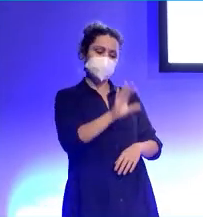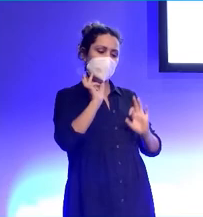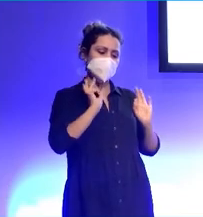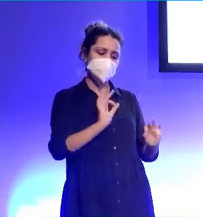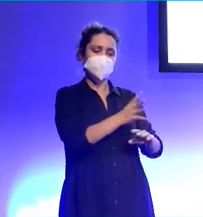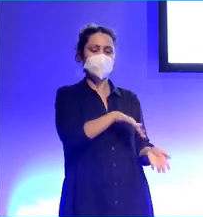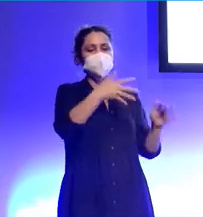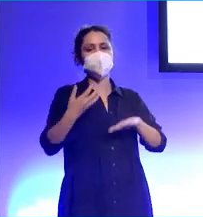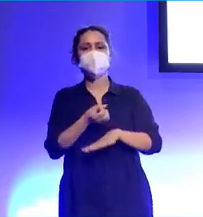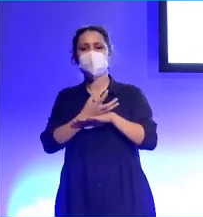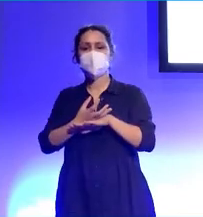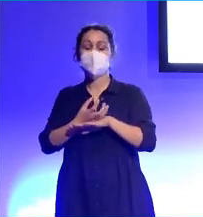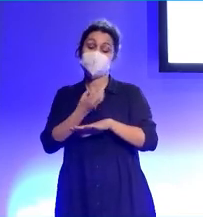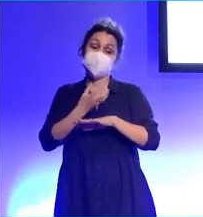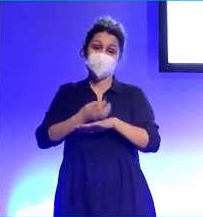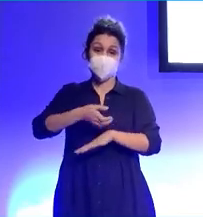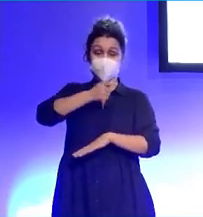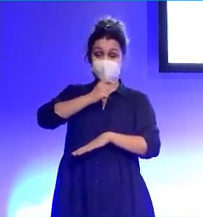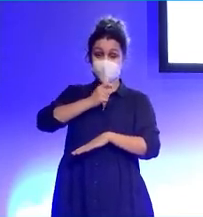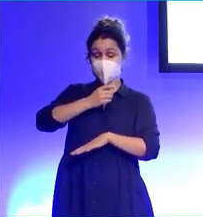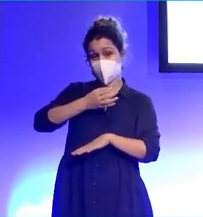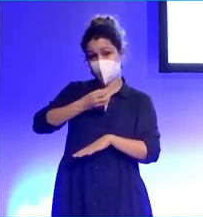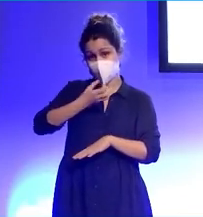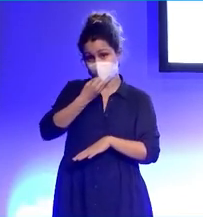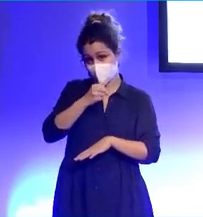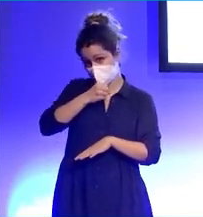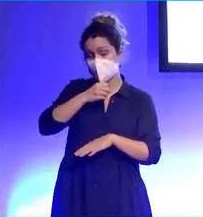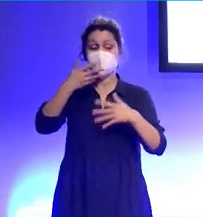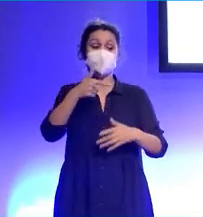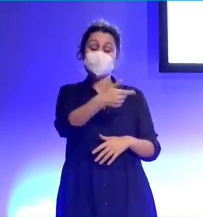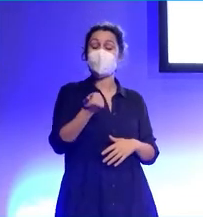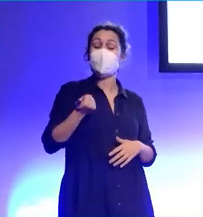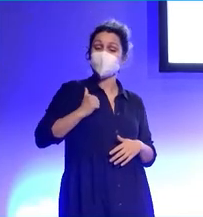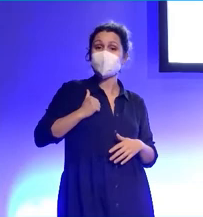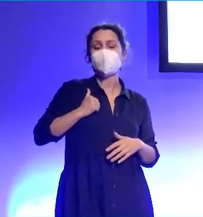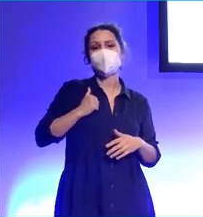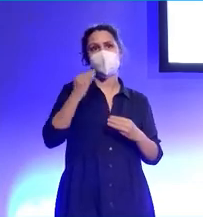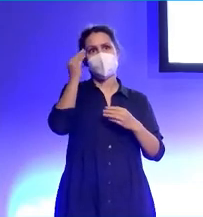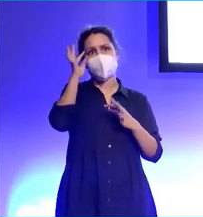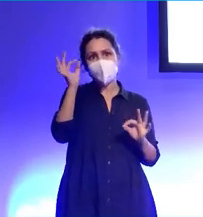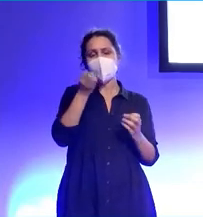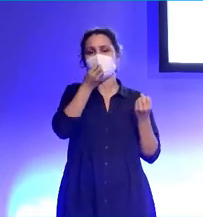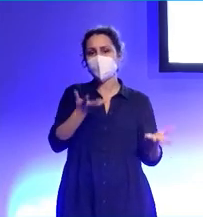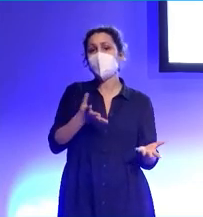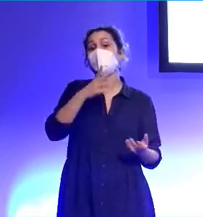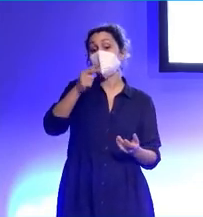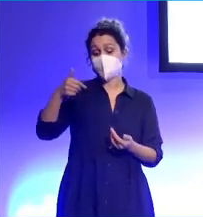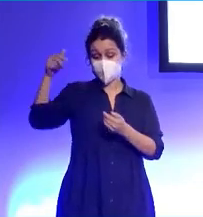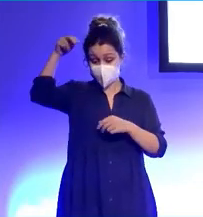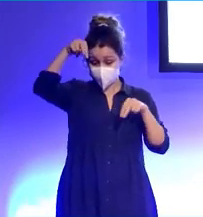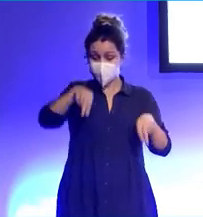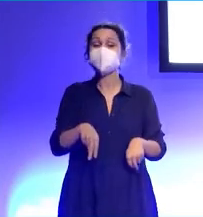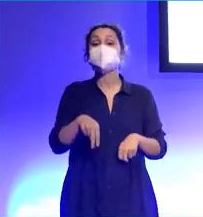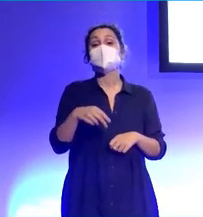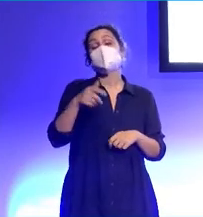hay mucha más gente que lo hace igual que yo, aunque el mercado esté saturado, creo que es una oportunidad, salió bien, por eso estoy aquí, por eso me invito a la persona que decidió que